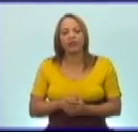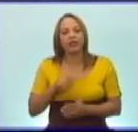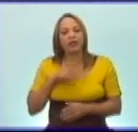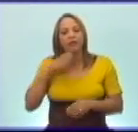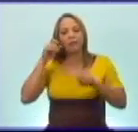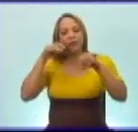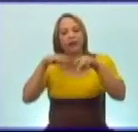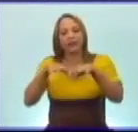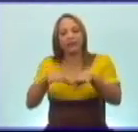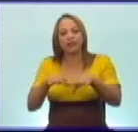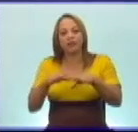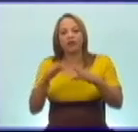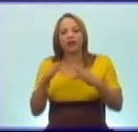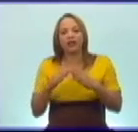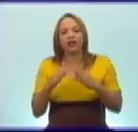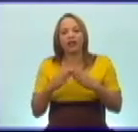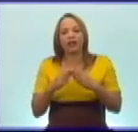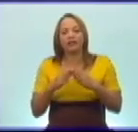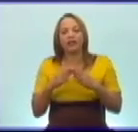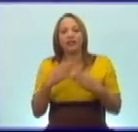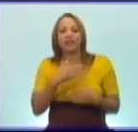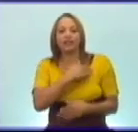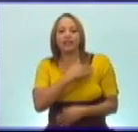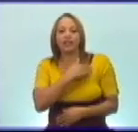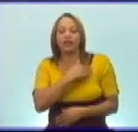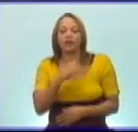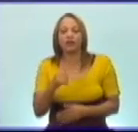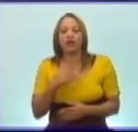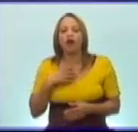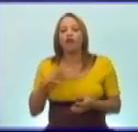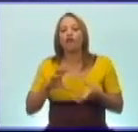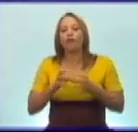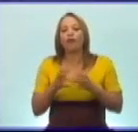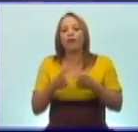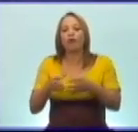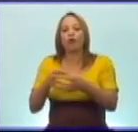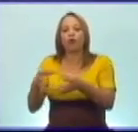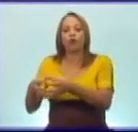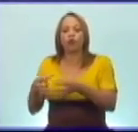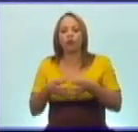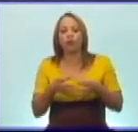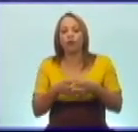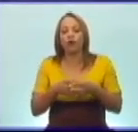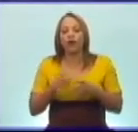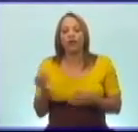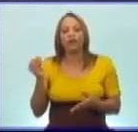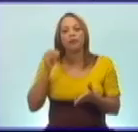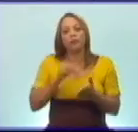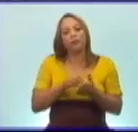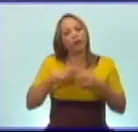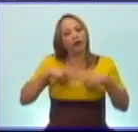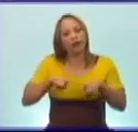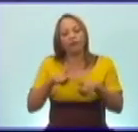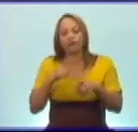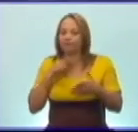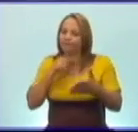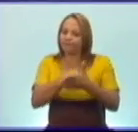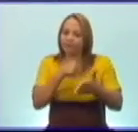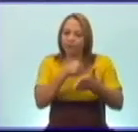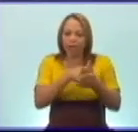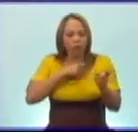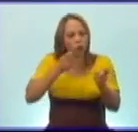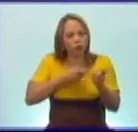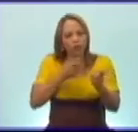casas de los milicianos, formemos los batallones y despongámonos a salirle al frente al enemigo